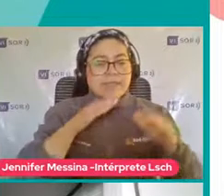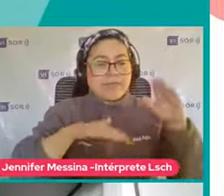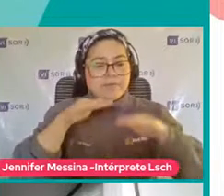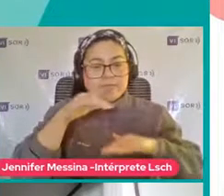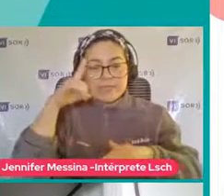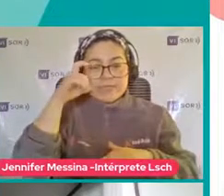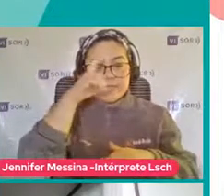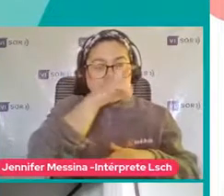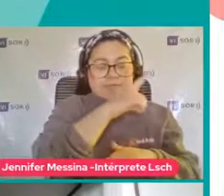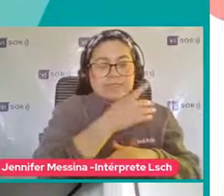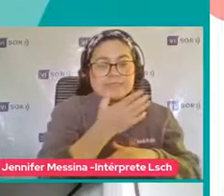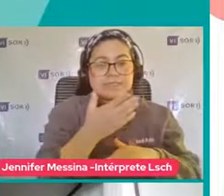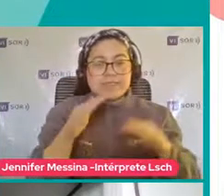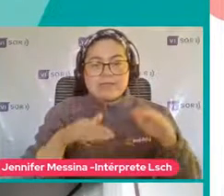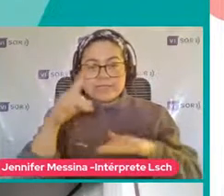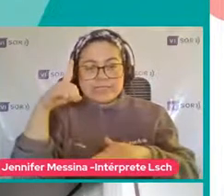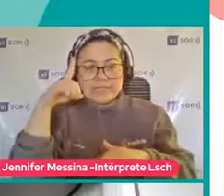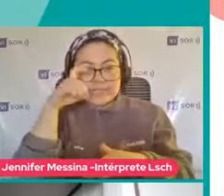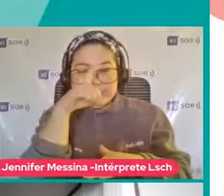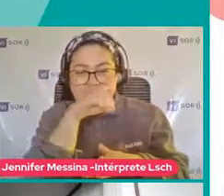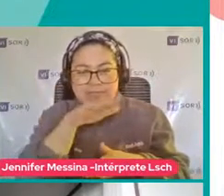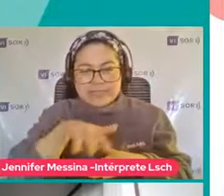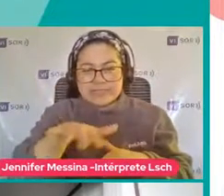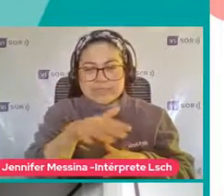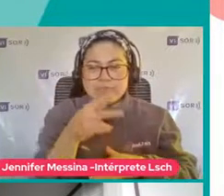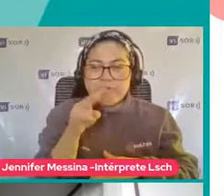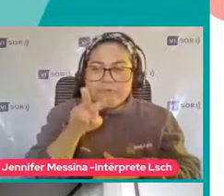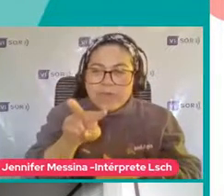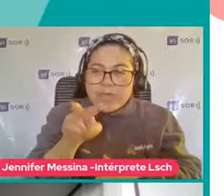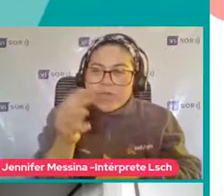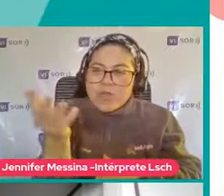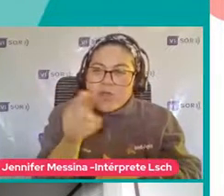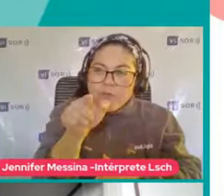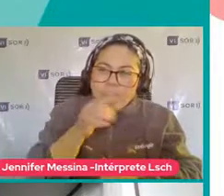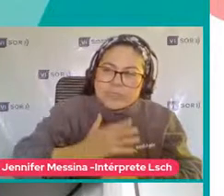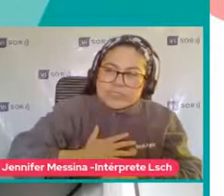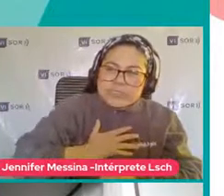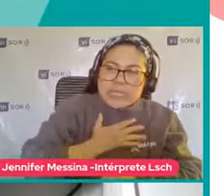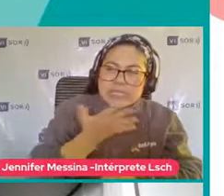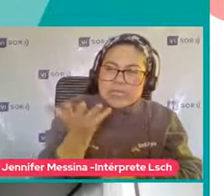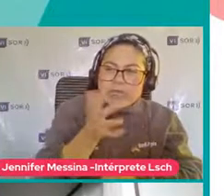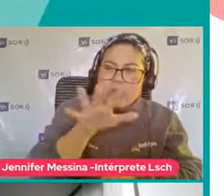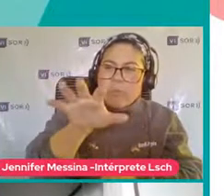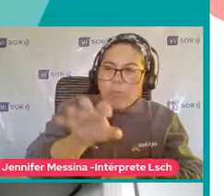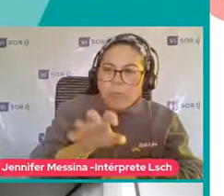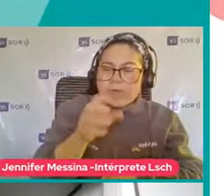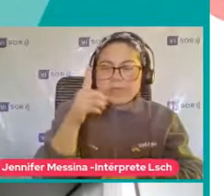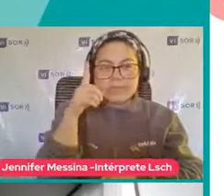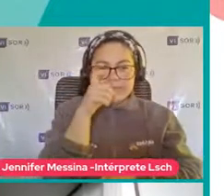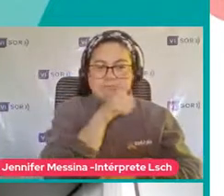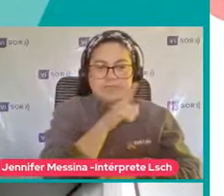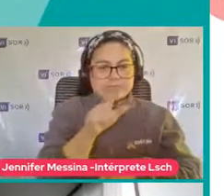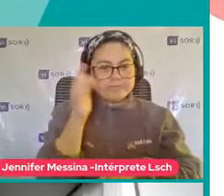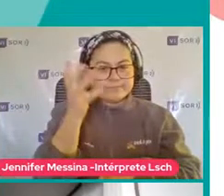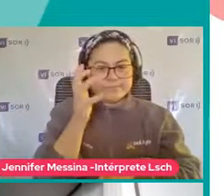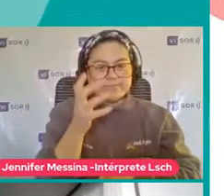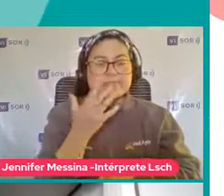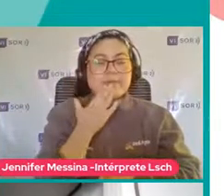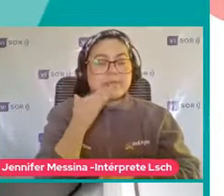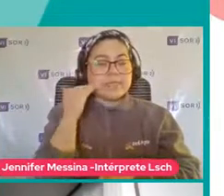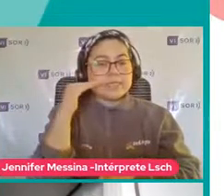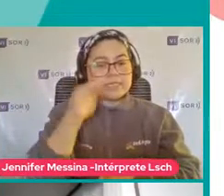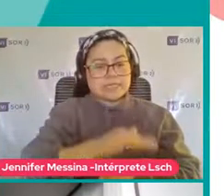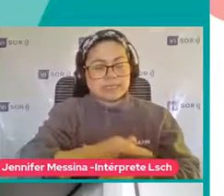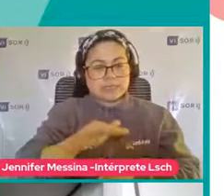ejemplo Para decodificar Estados emocionales Las experiencias Que se puede Tener un niño O